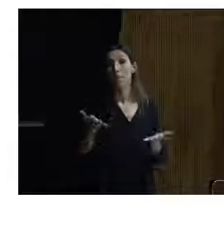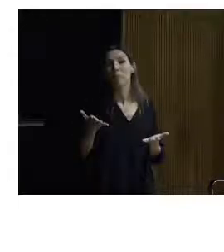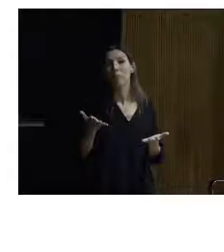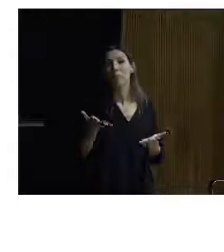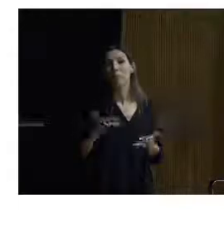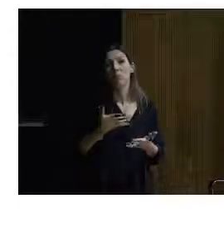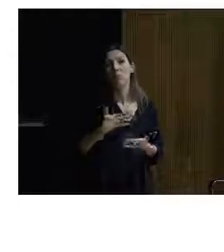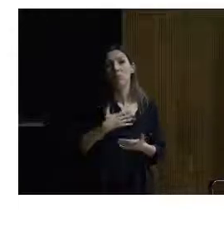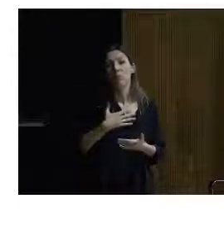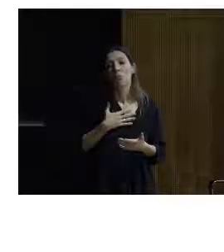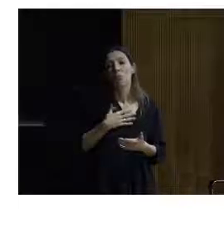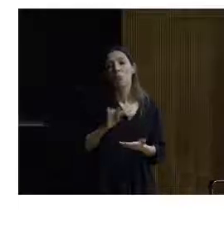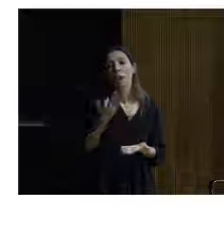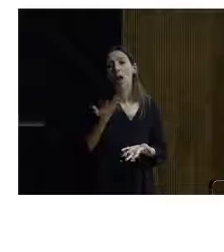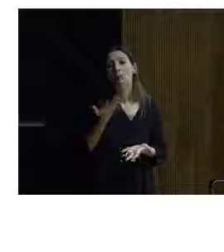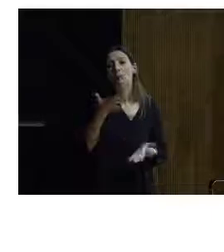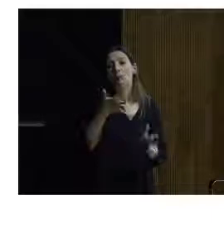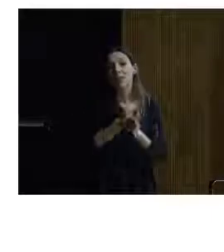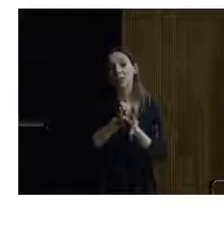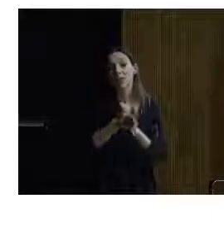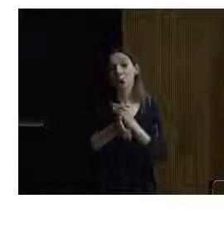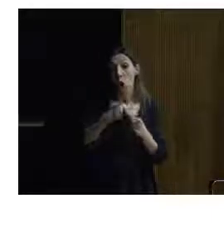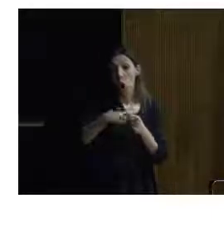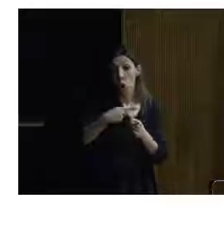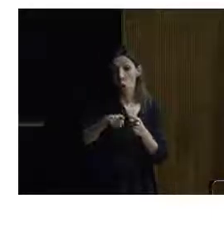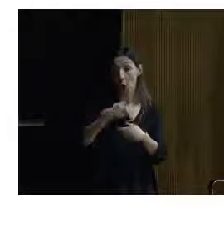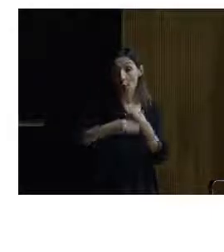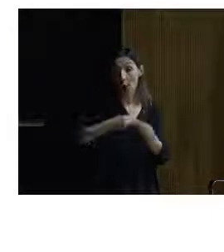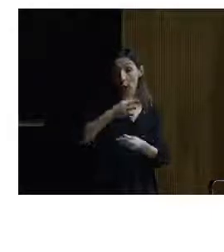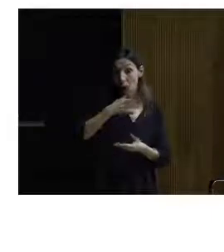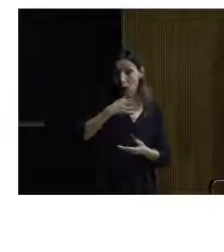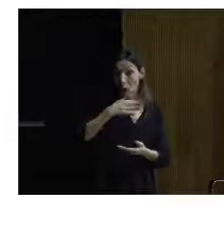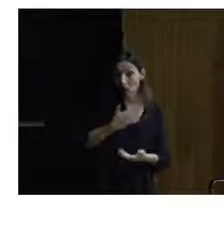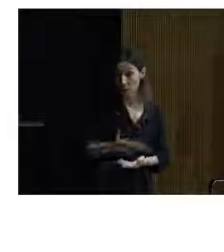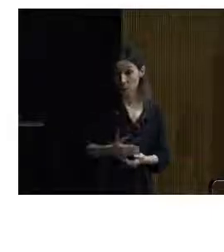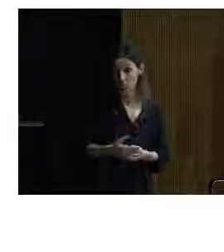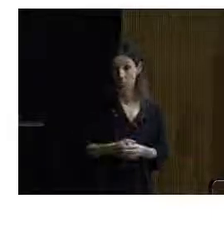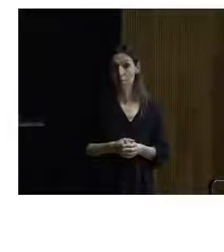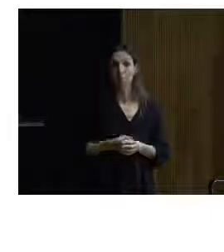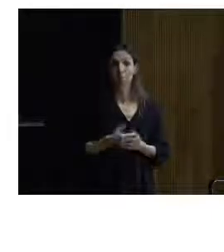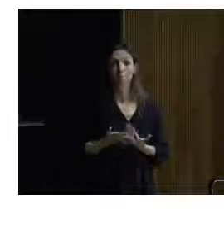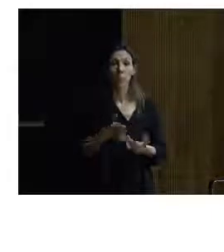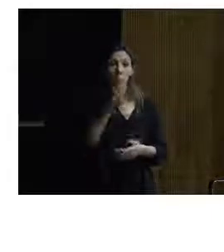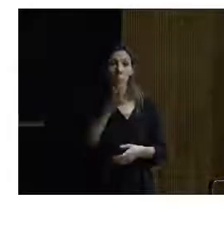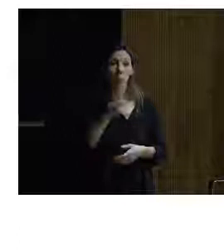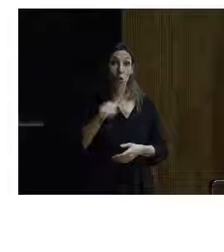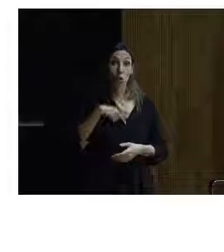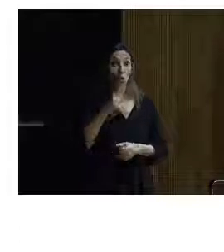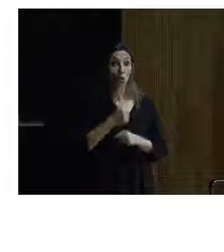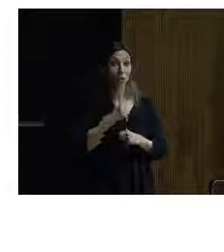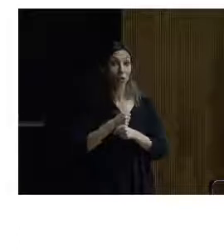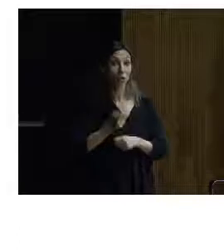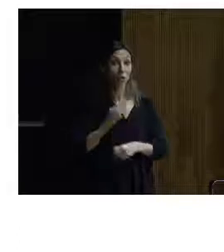noticia de las cosas que se están haciendo ahora concretamente en nuestra región. Por el tipo de trabajo que hacemos, nuestra accesibilidad,